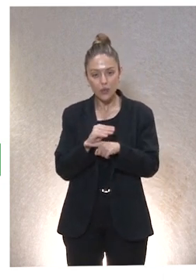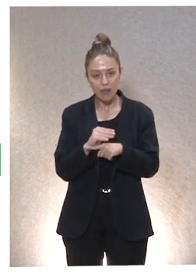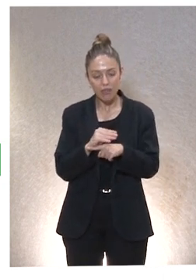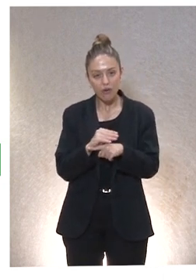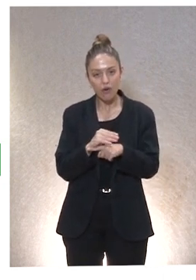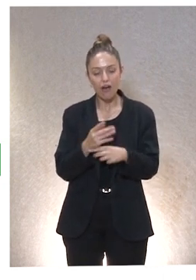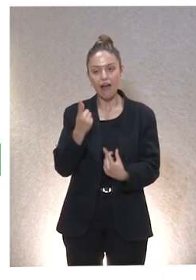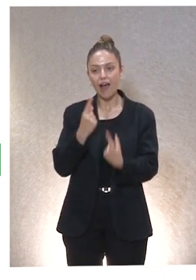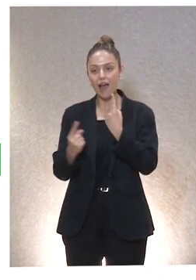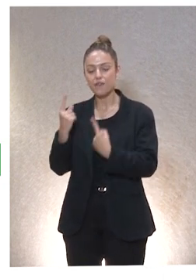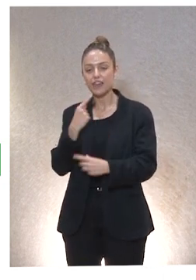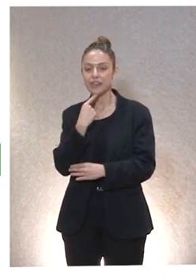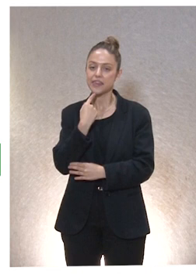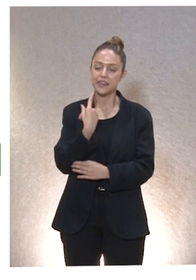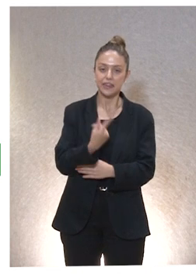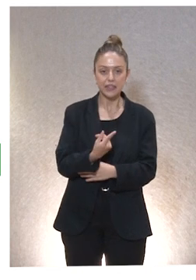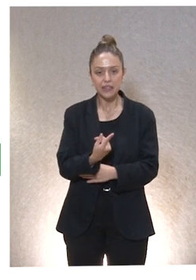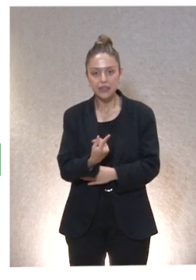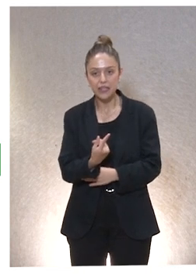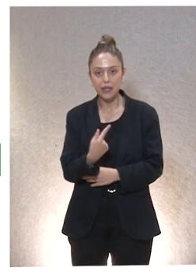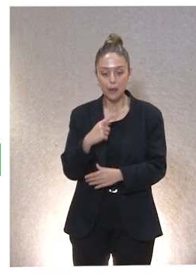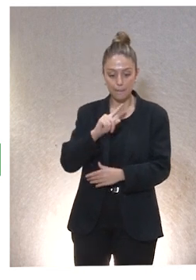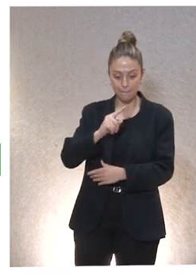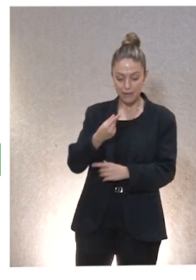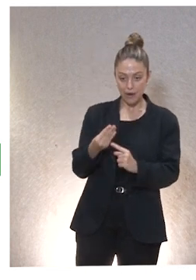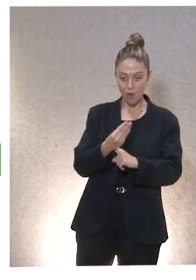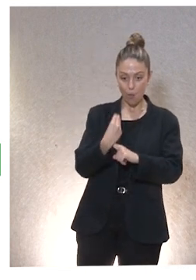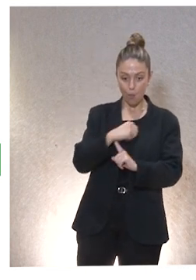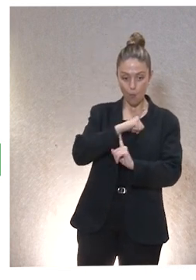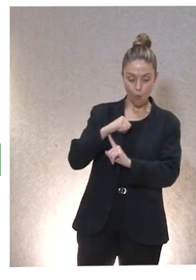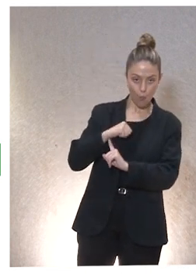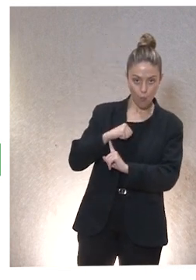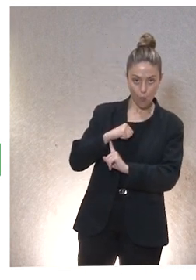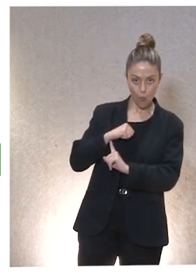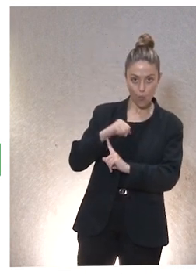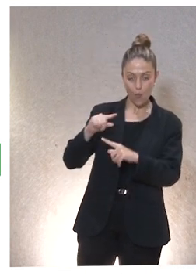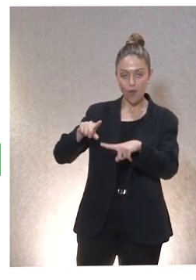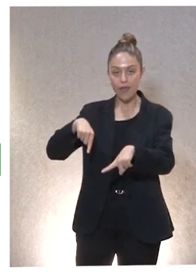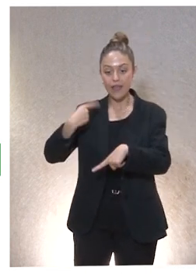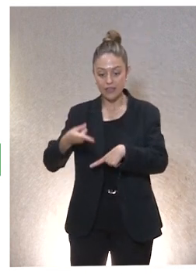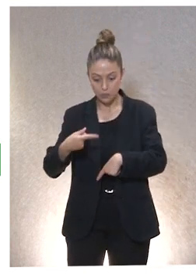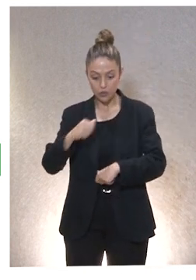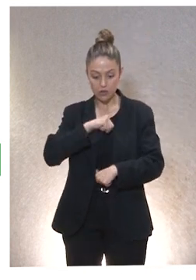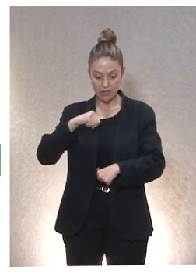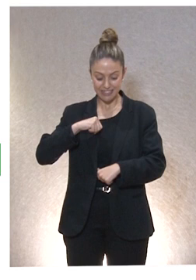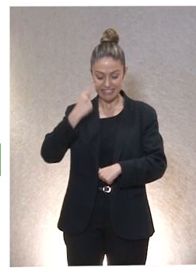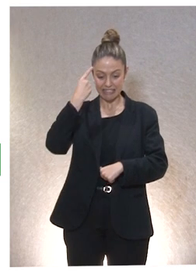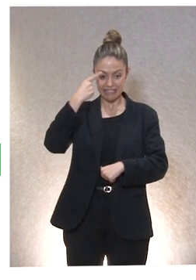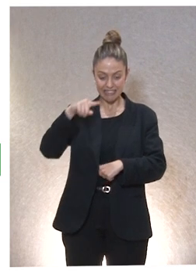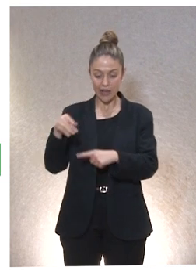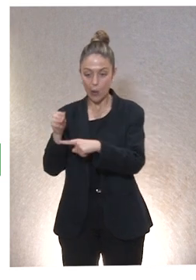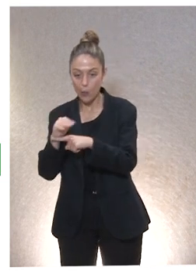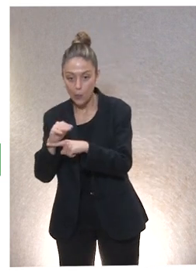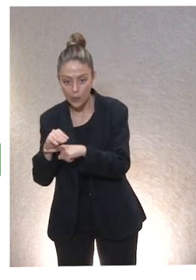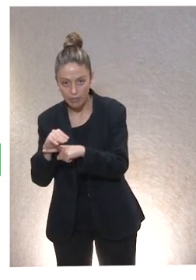A veces se dice, primero me tengo que saber cuidar yo a mí mismo y después, como me sé cuidar yo a mí mismo, sabré cuidar a